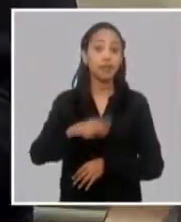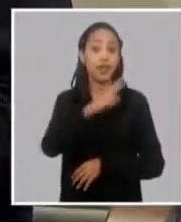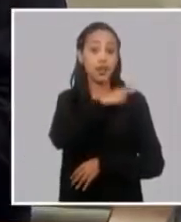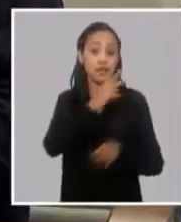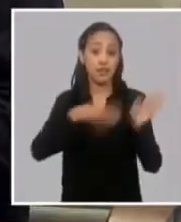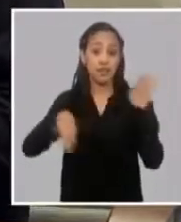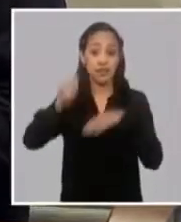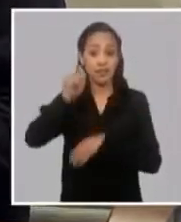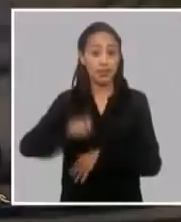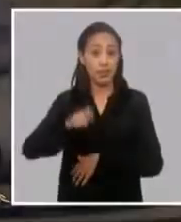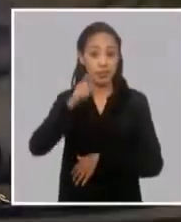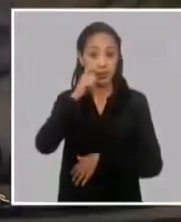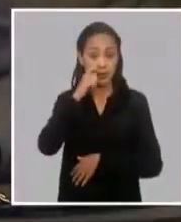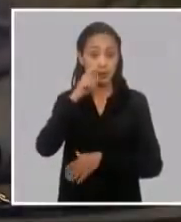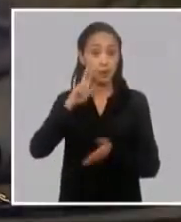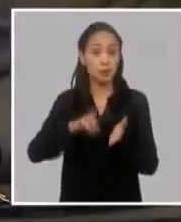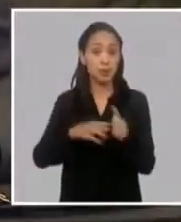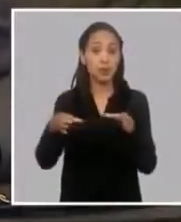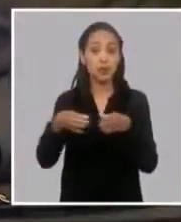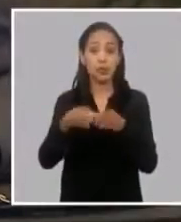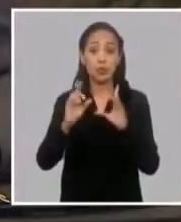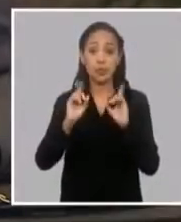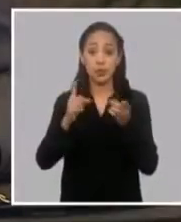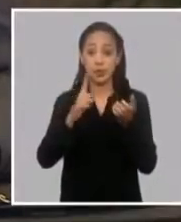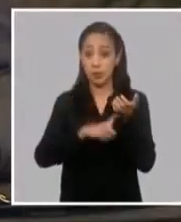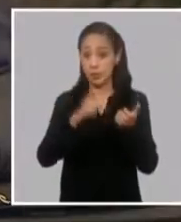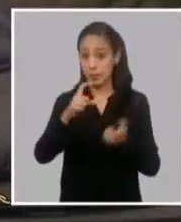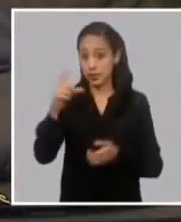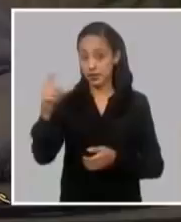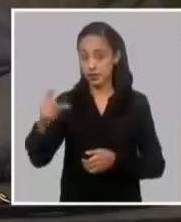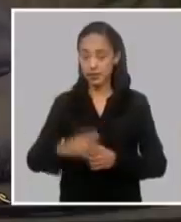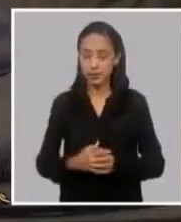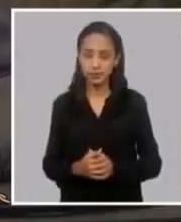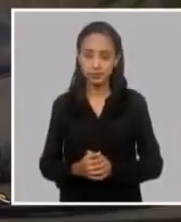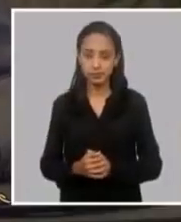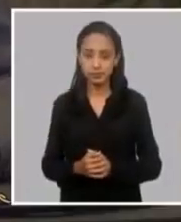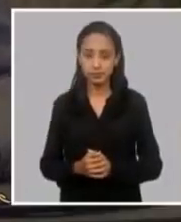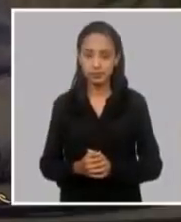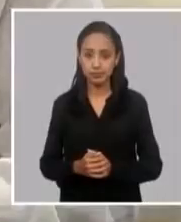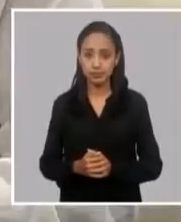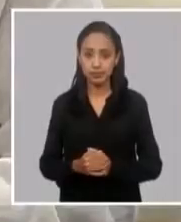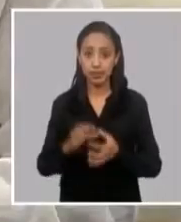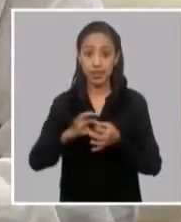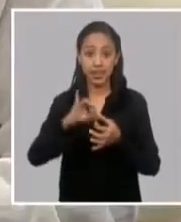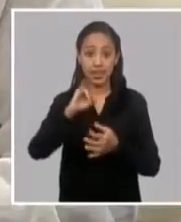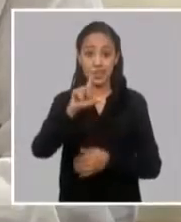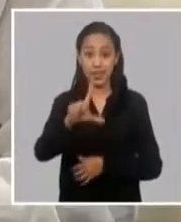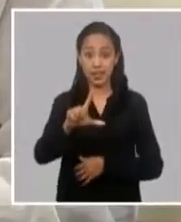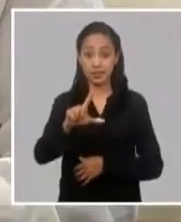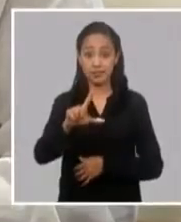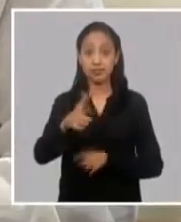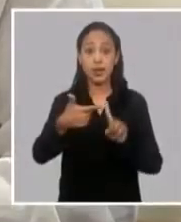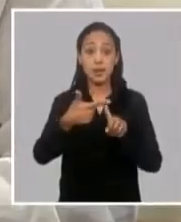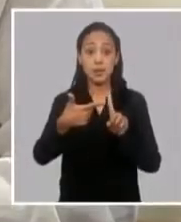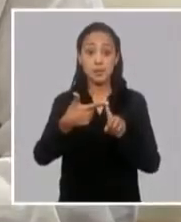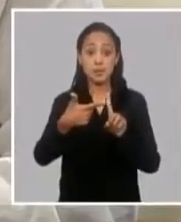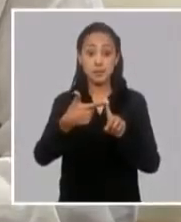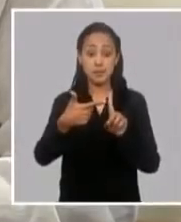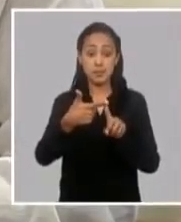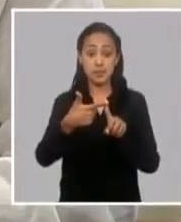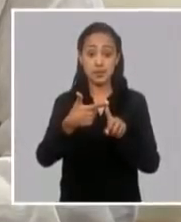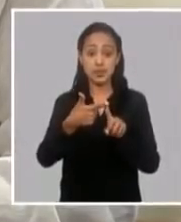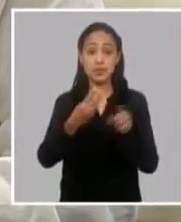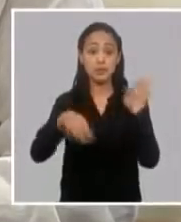ministro de la República y miembro del Buró Político del Comité Central del Partido, y el compañero Alejandro Gil Fernández, viceprimer ministro y